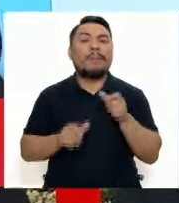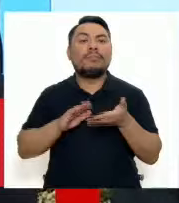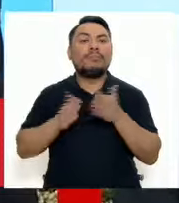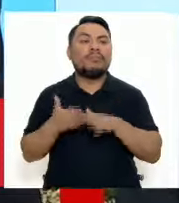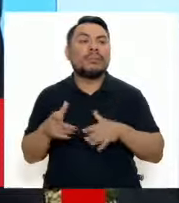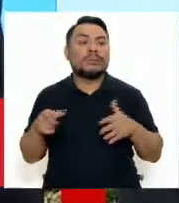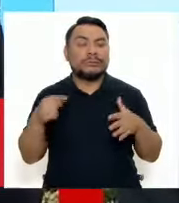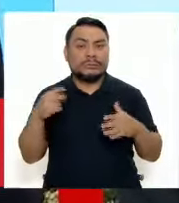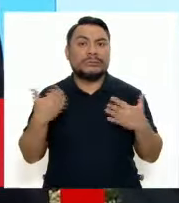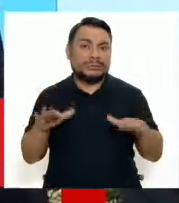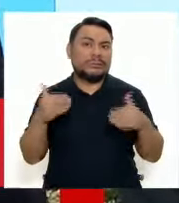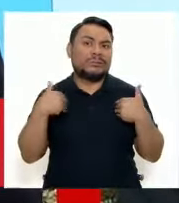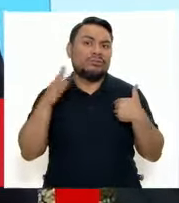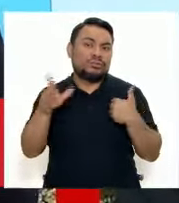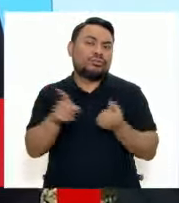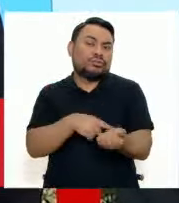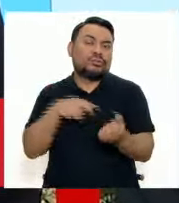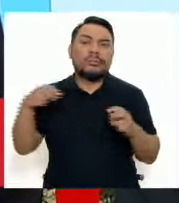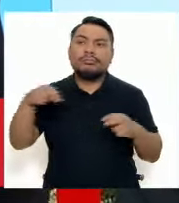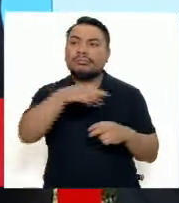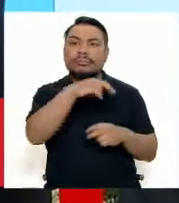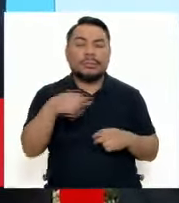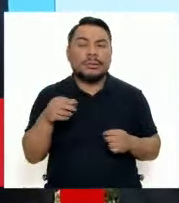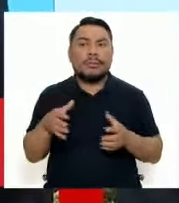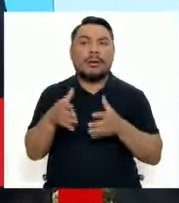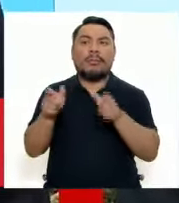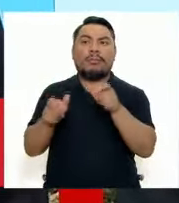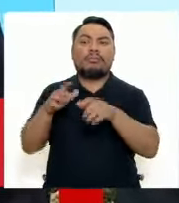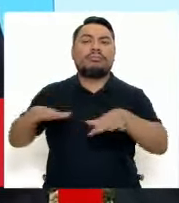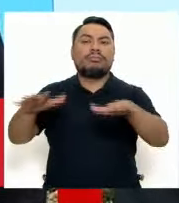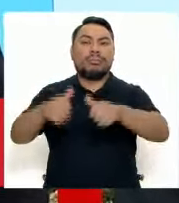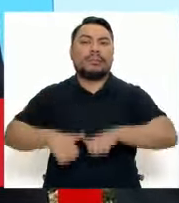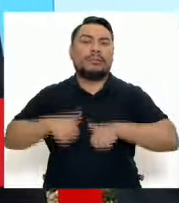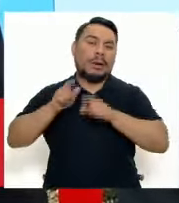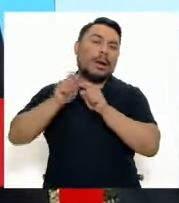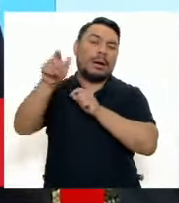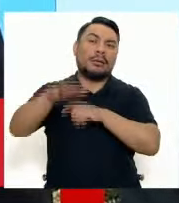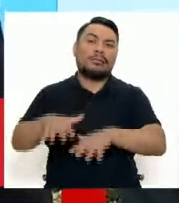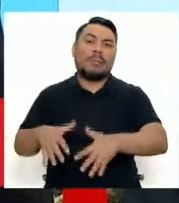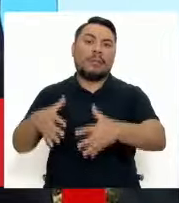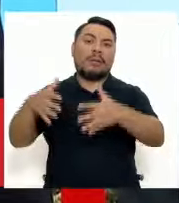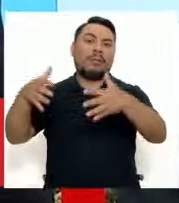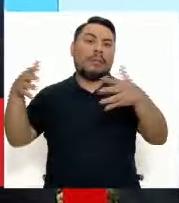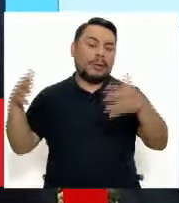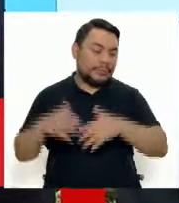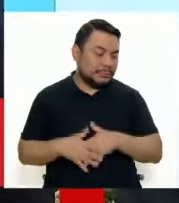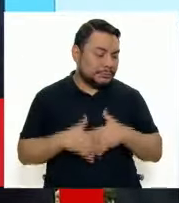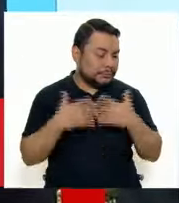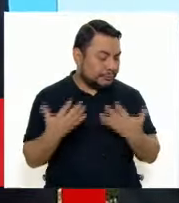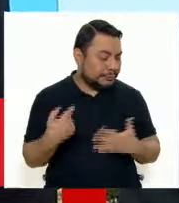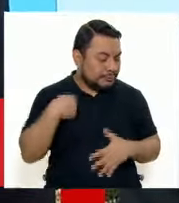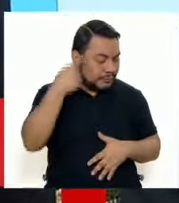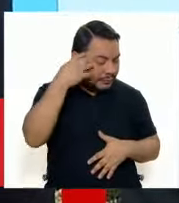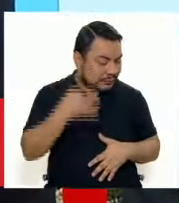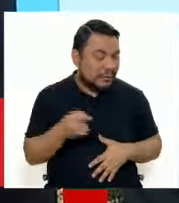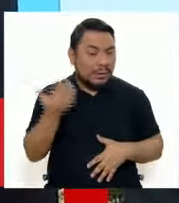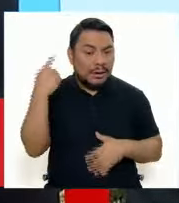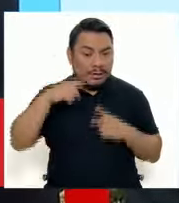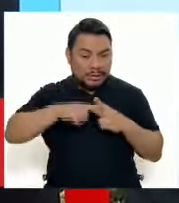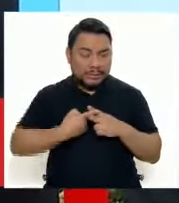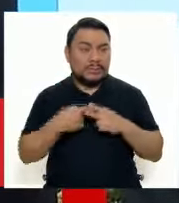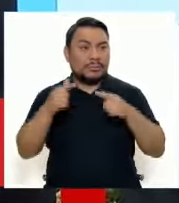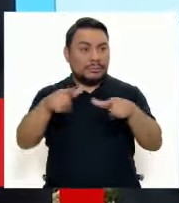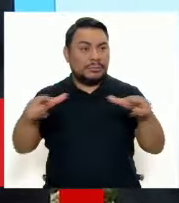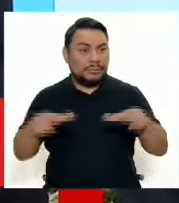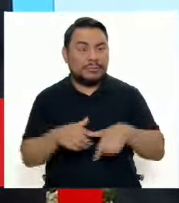tiene una dinámica a lo largo del tiempo y va creciendo, van ampliándose las zonas urbanas y lo que inicialmente era una